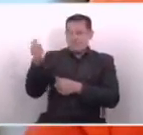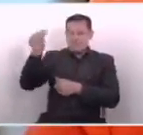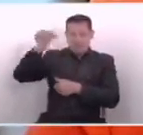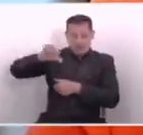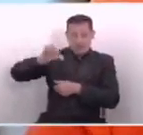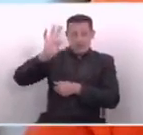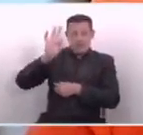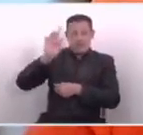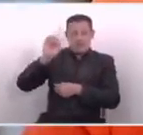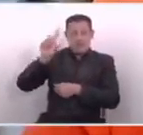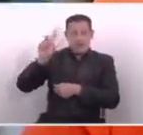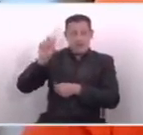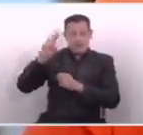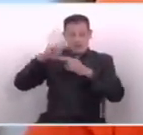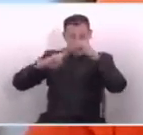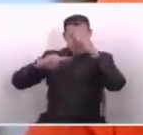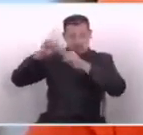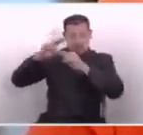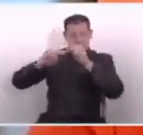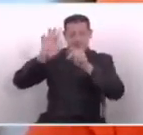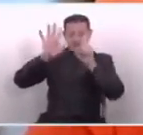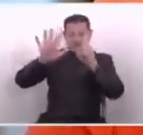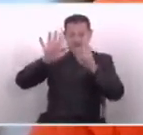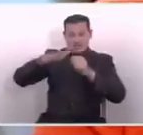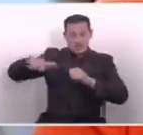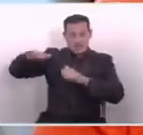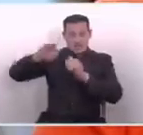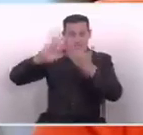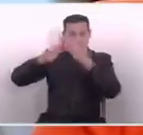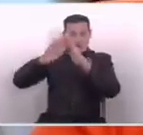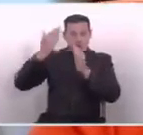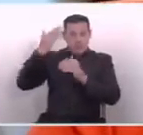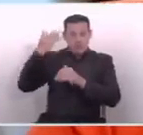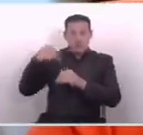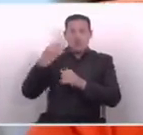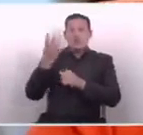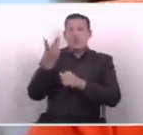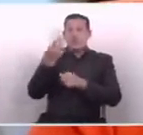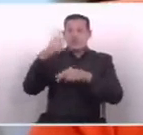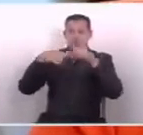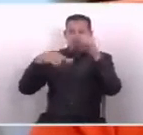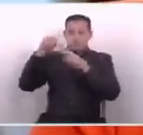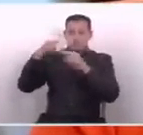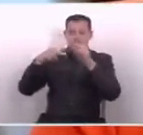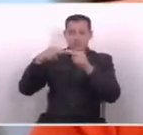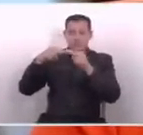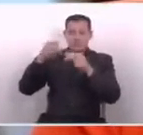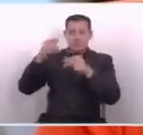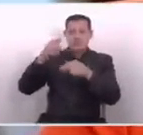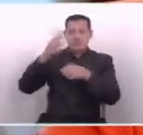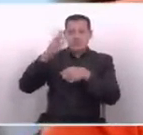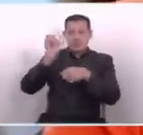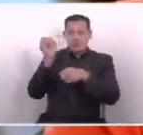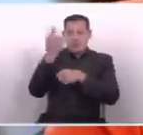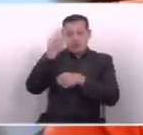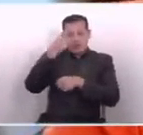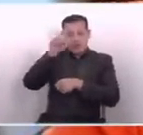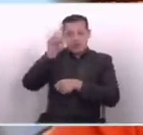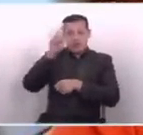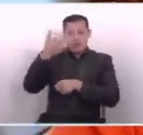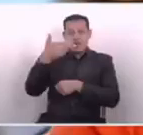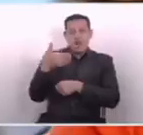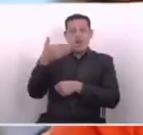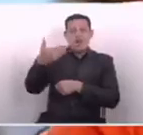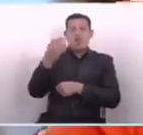FMLN construyeron seis sedes de Ciudad Mujer, ¿cuántas han construido ustedes? ¿Cuántas llevan en tres